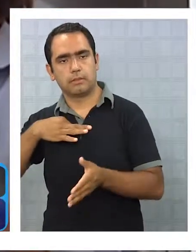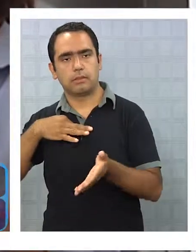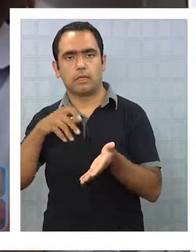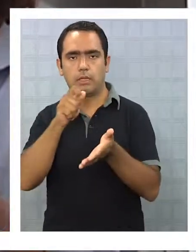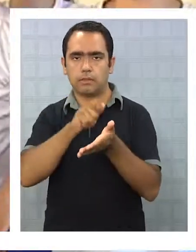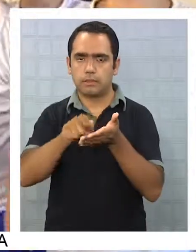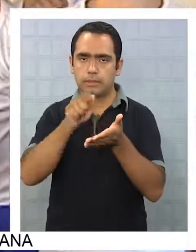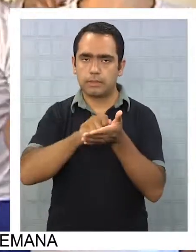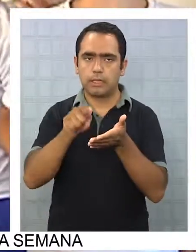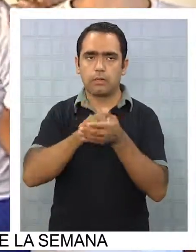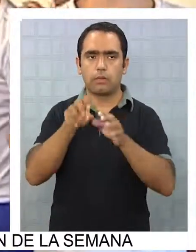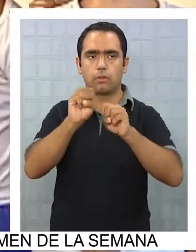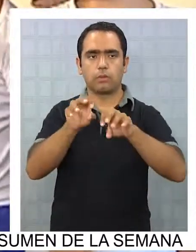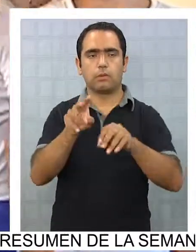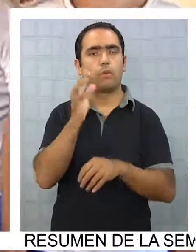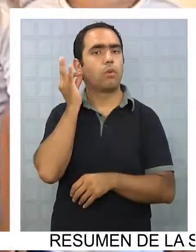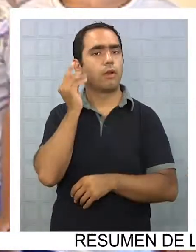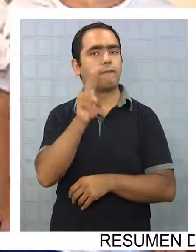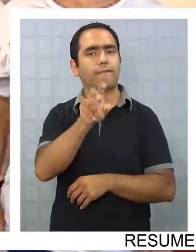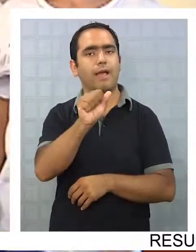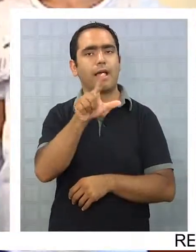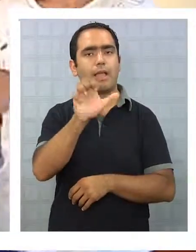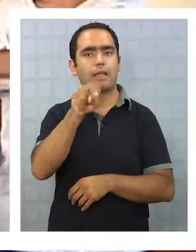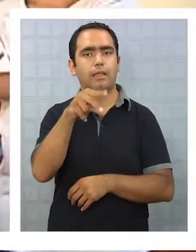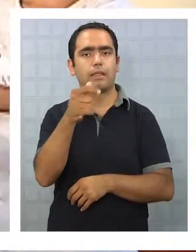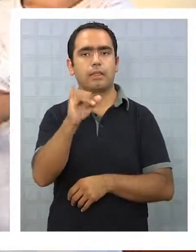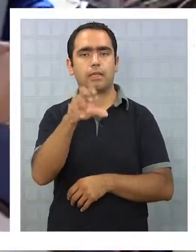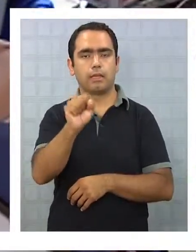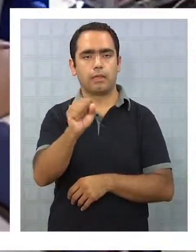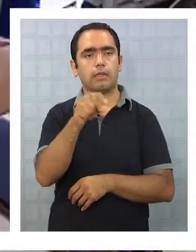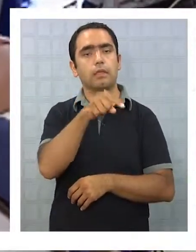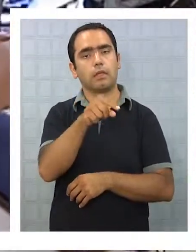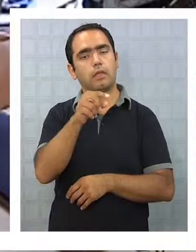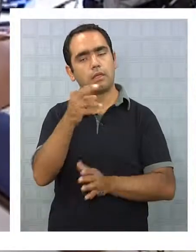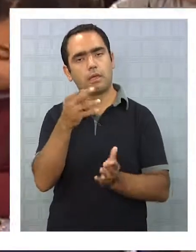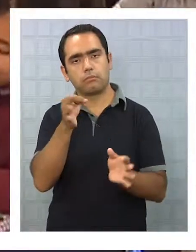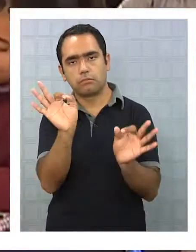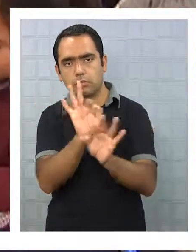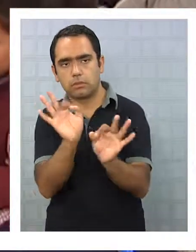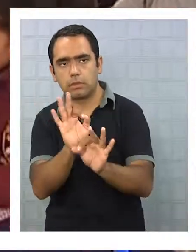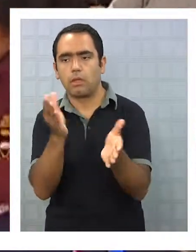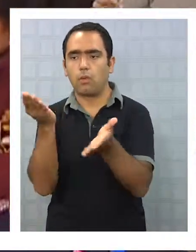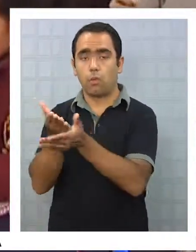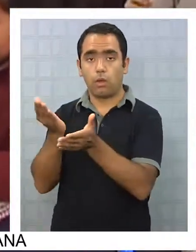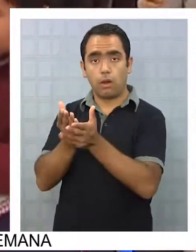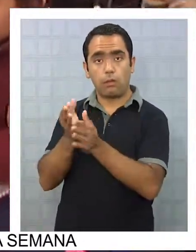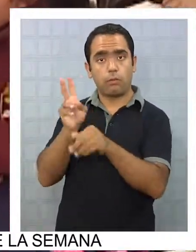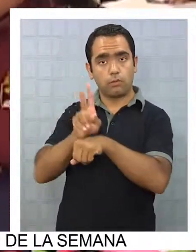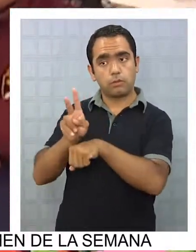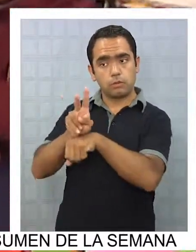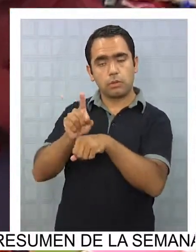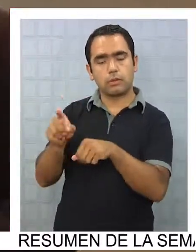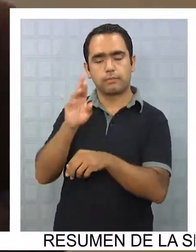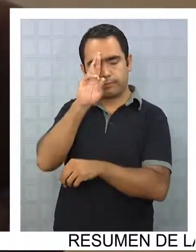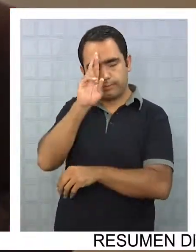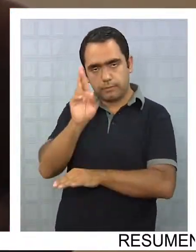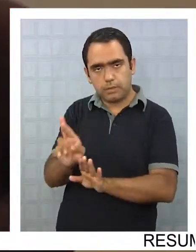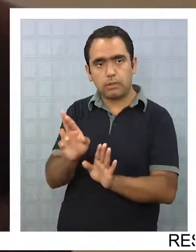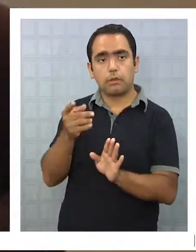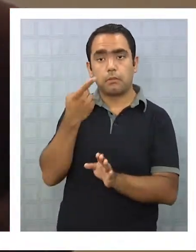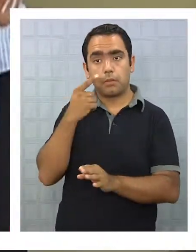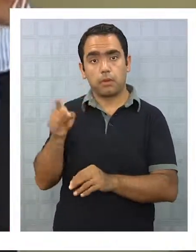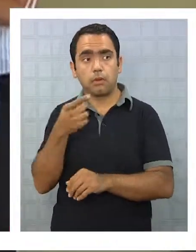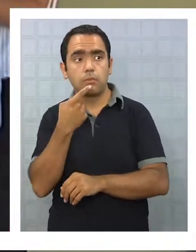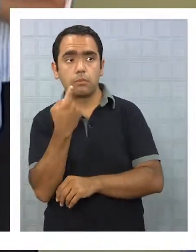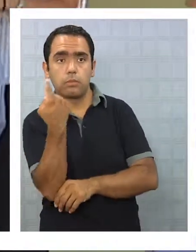Valentina Quiroga, sin embargo, explicó que respeta la opinión del Colegio de Profesores, aunque la consulta que realizaron